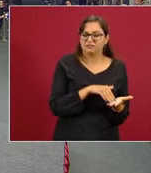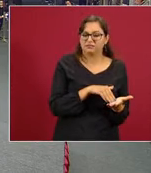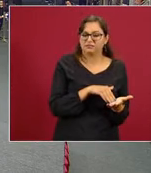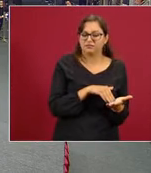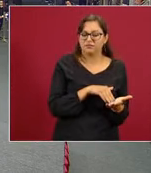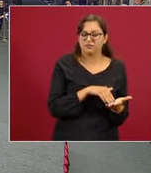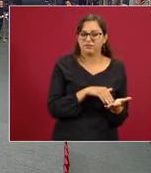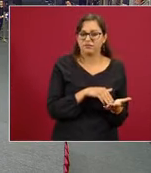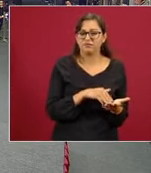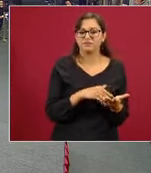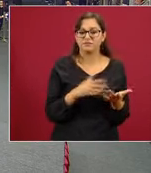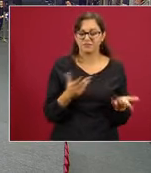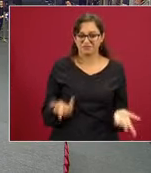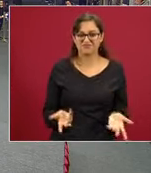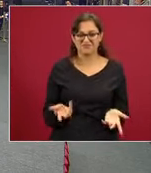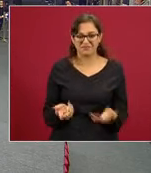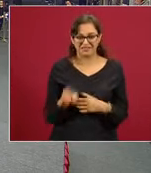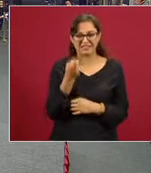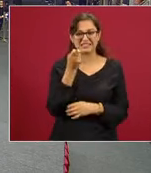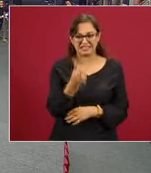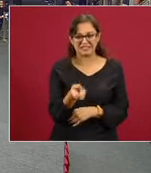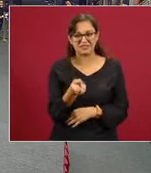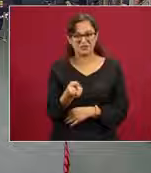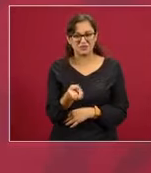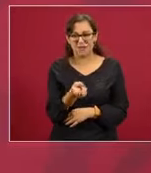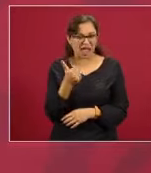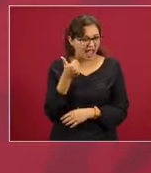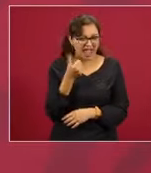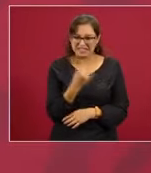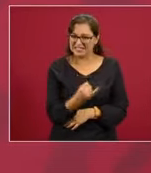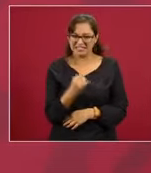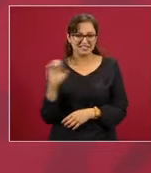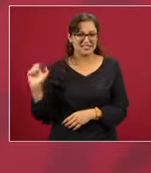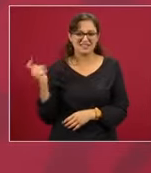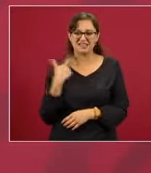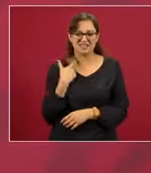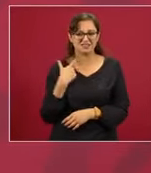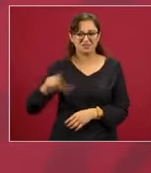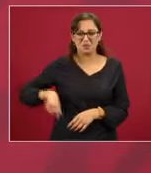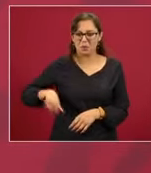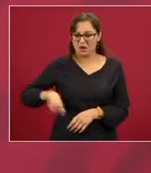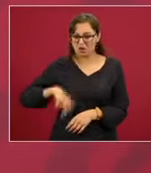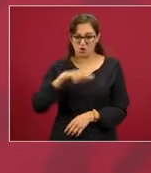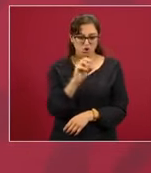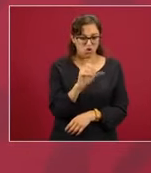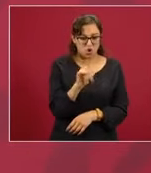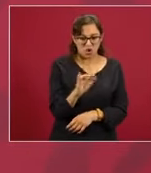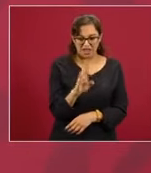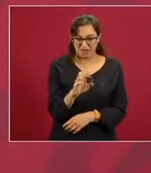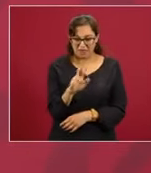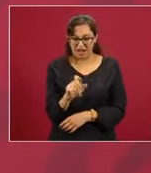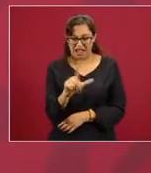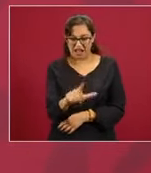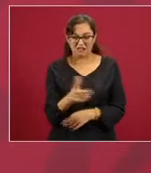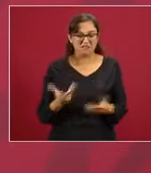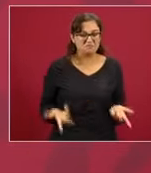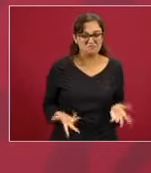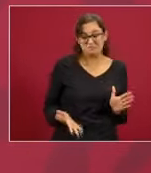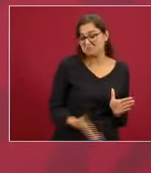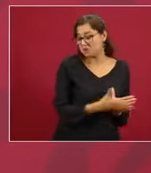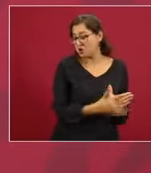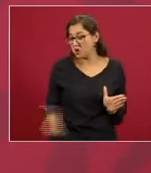Esos son de los saldos del neoliberalismo. Nos dejaron sin médicos,